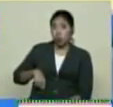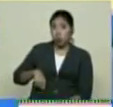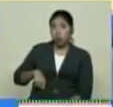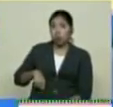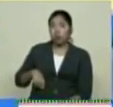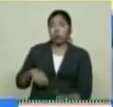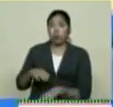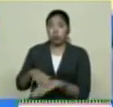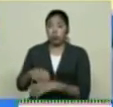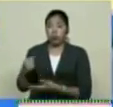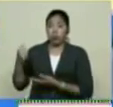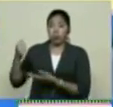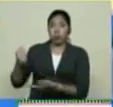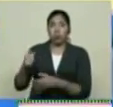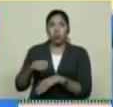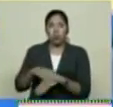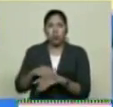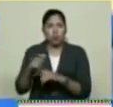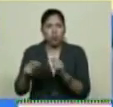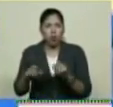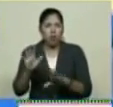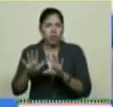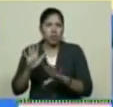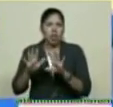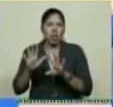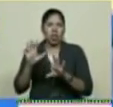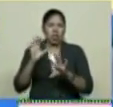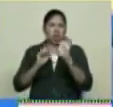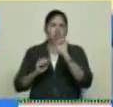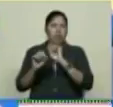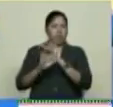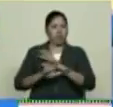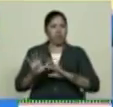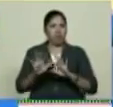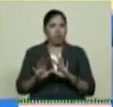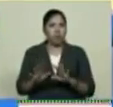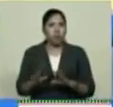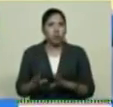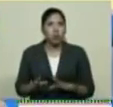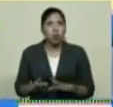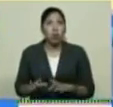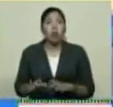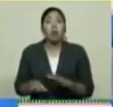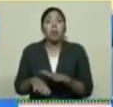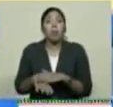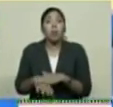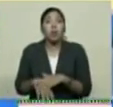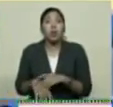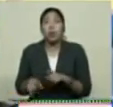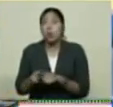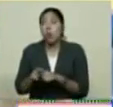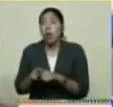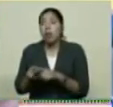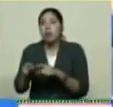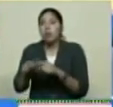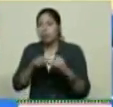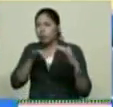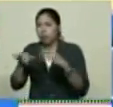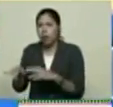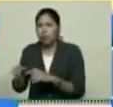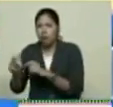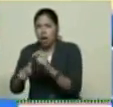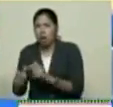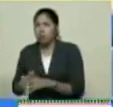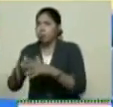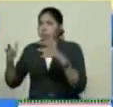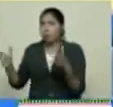gente No entiende Que lo que hacen Las dirigencias En este caso Es una inversión Al pueblo En turismo La inversión internacional Va